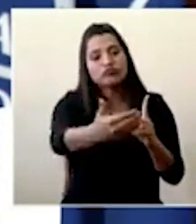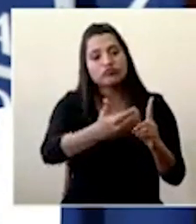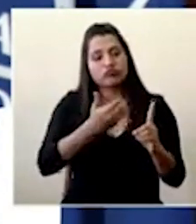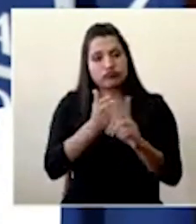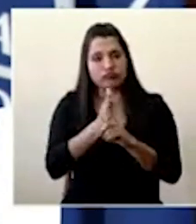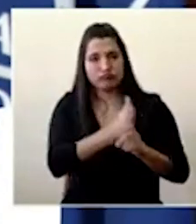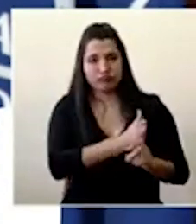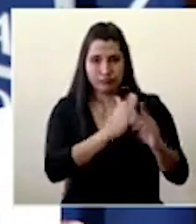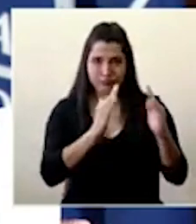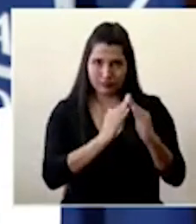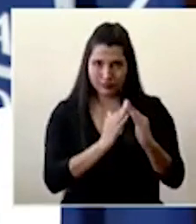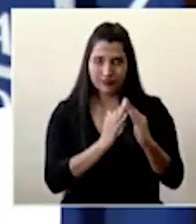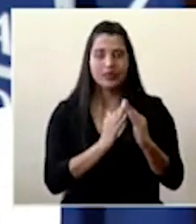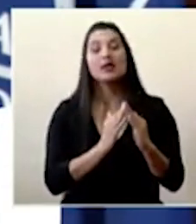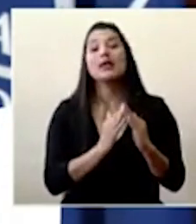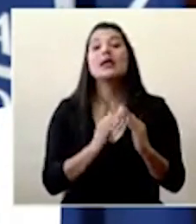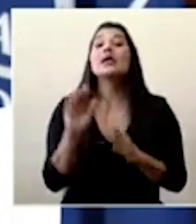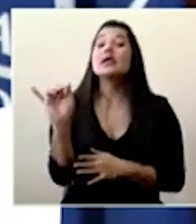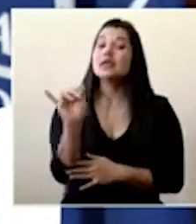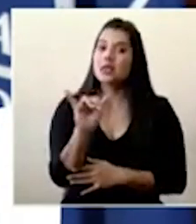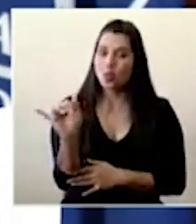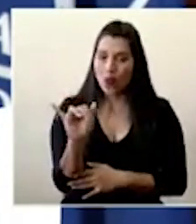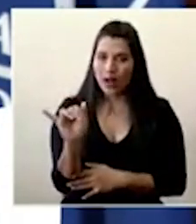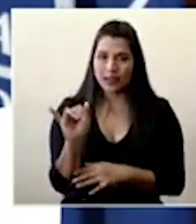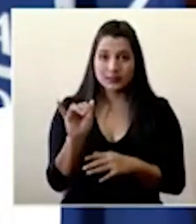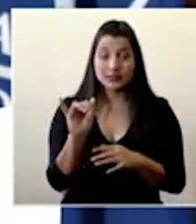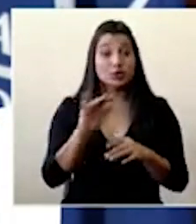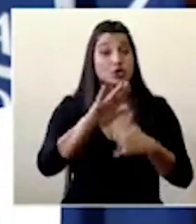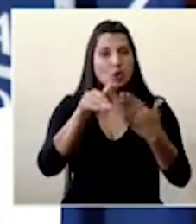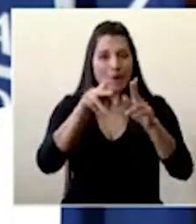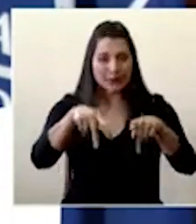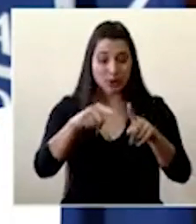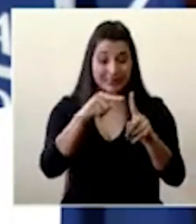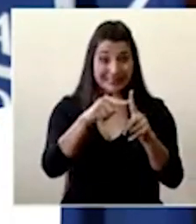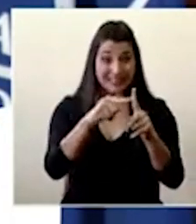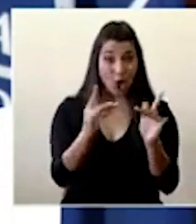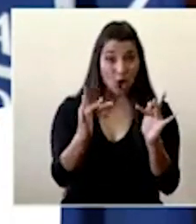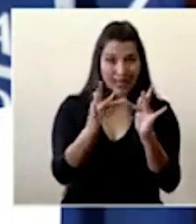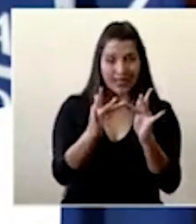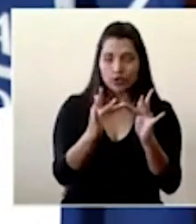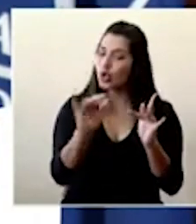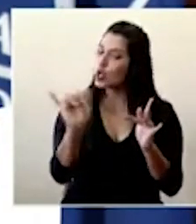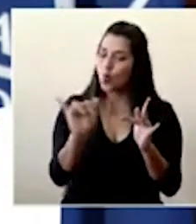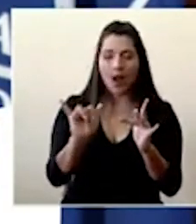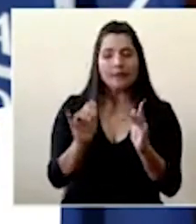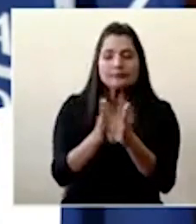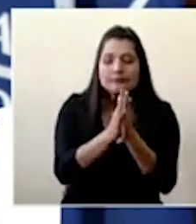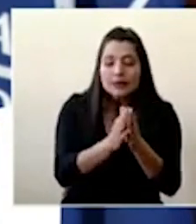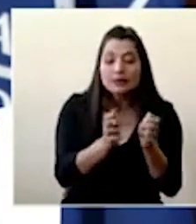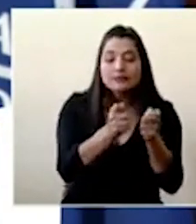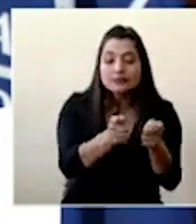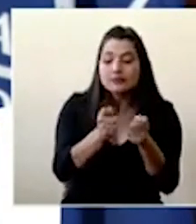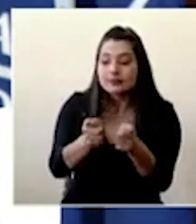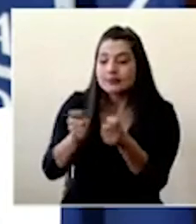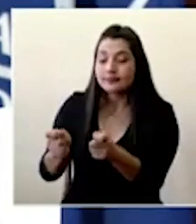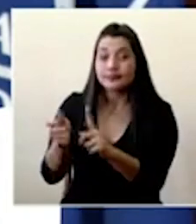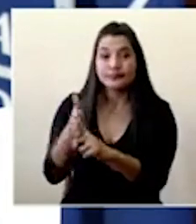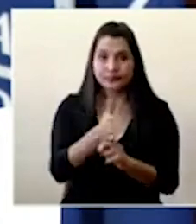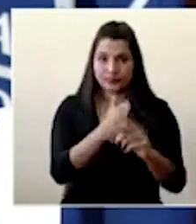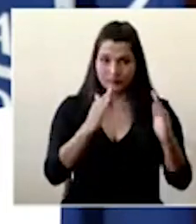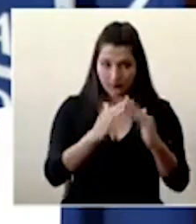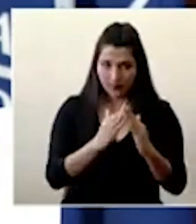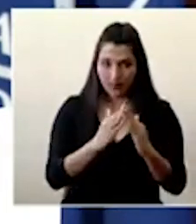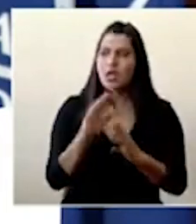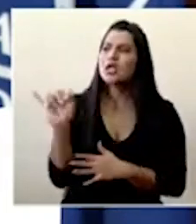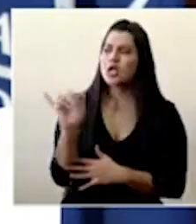igual lo que hemos visto de los pacientes que han ingresado a la unidad de cuidados intensivos que son pacientes graves con COVID-19 hemos logrado